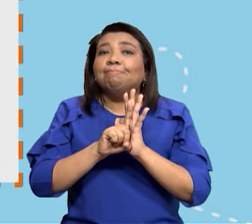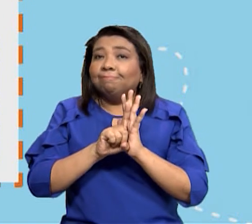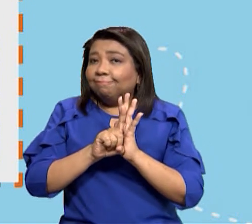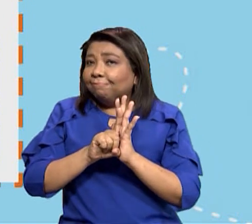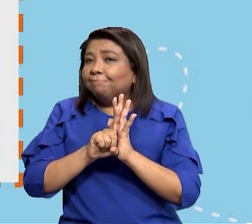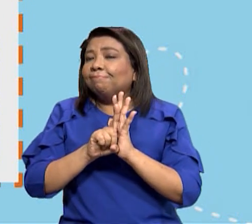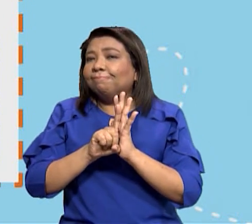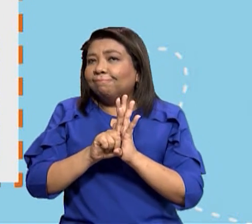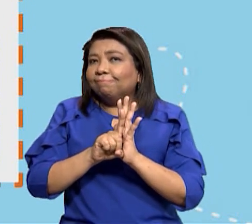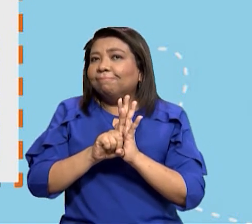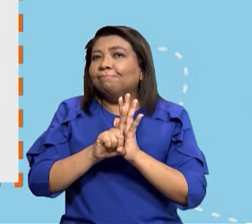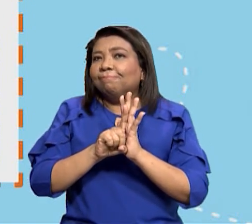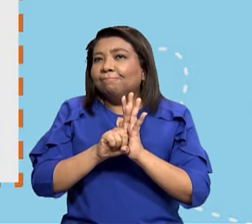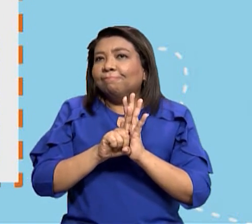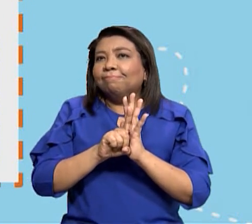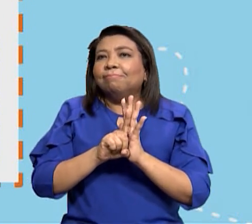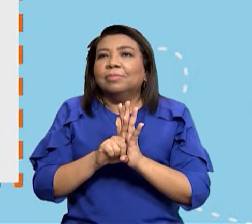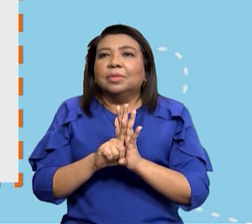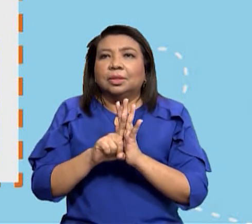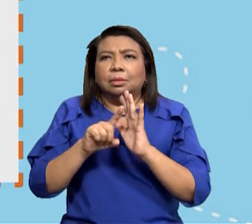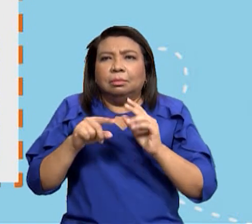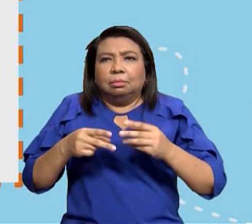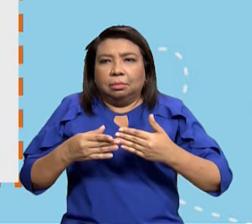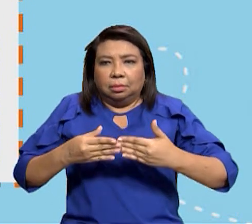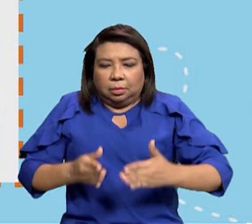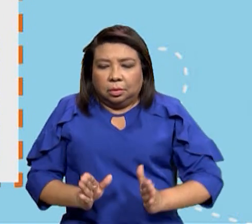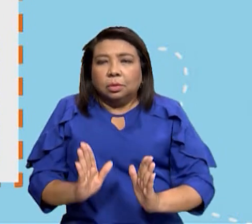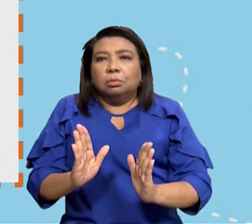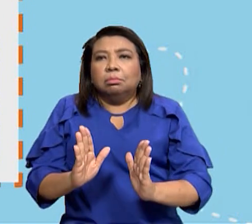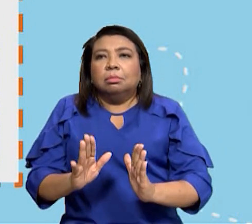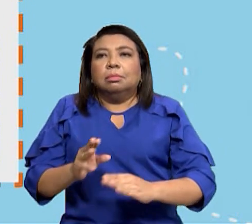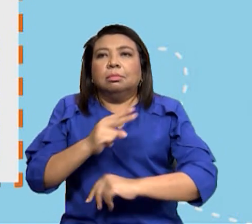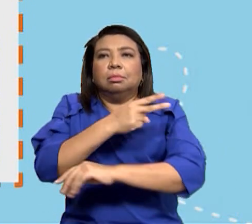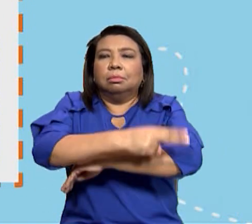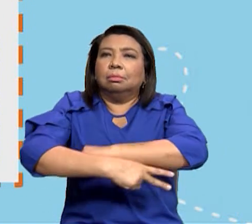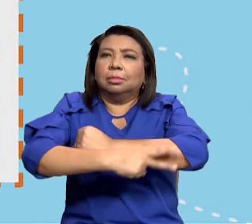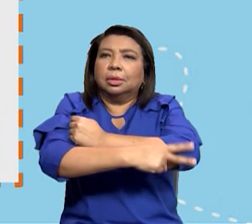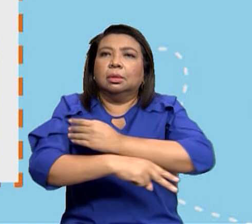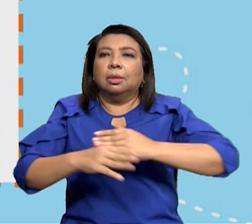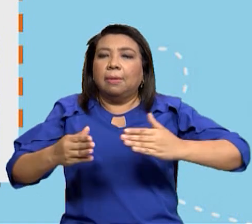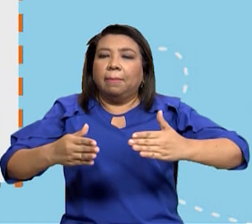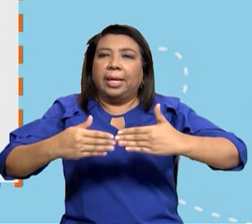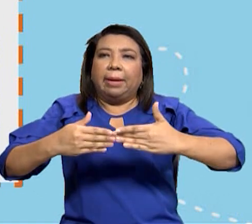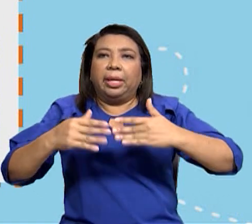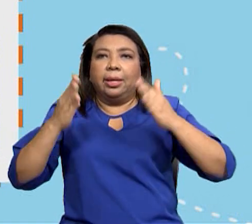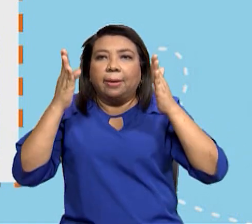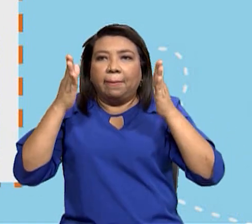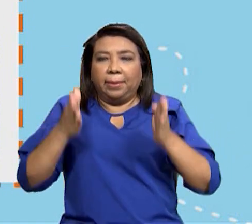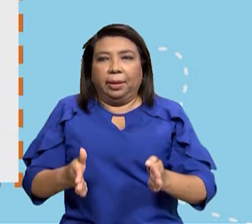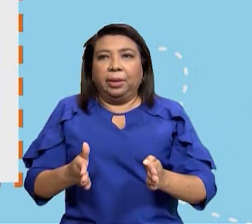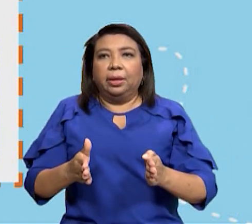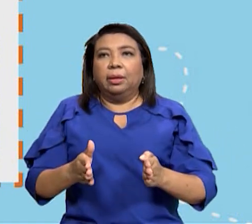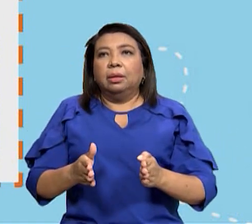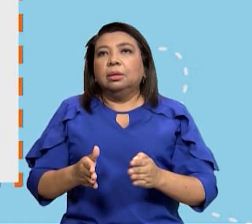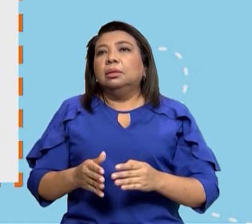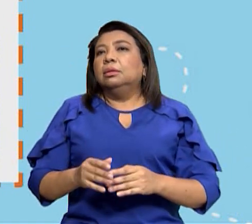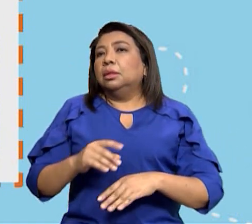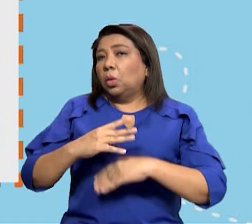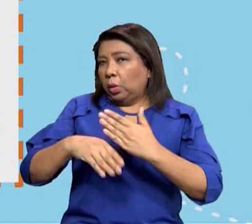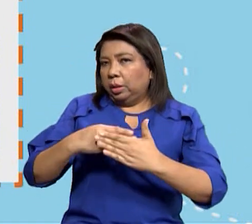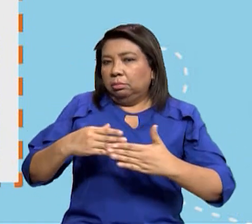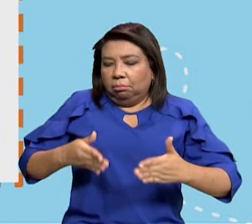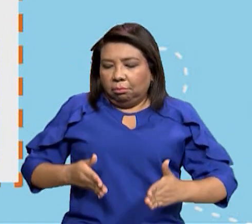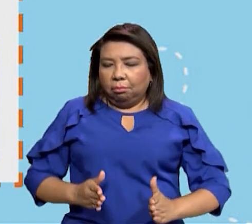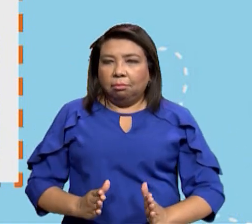a una nacionalidad cuál es nuestra nacionalidad panameños verdad los que nacimos en este